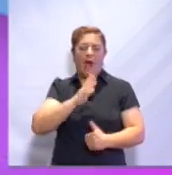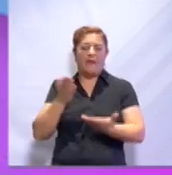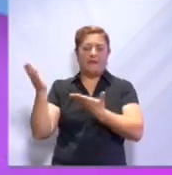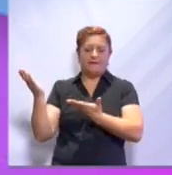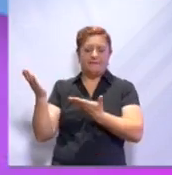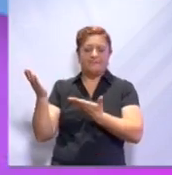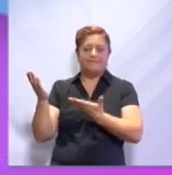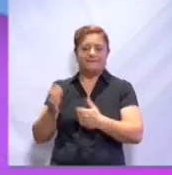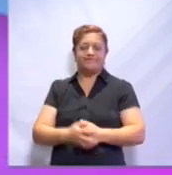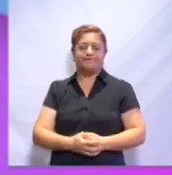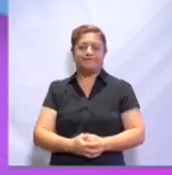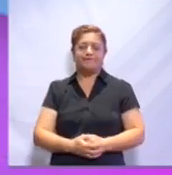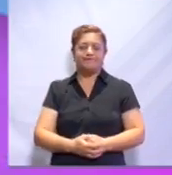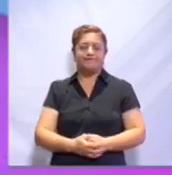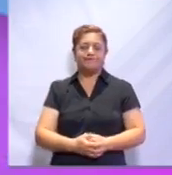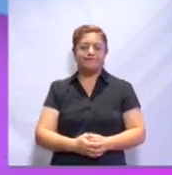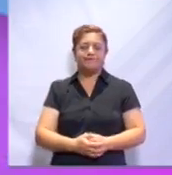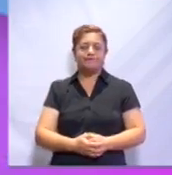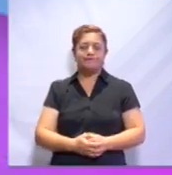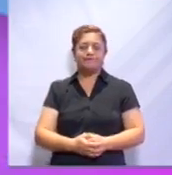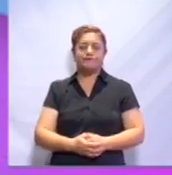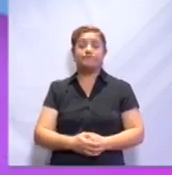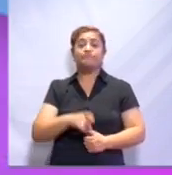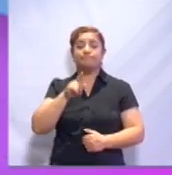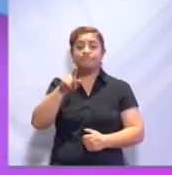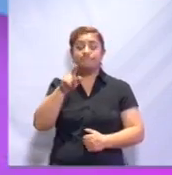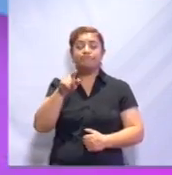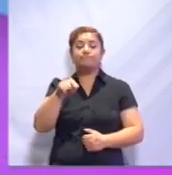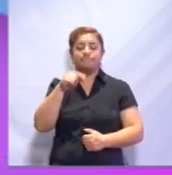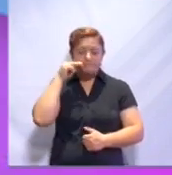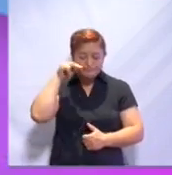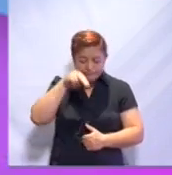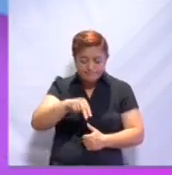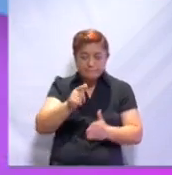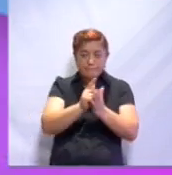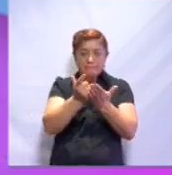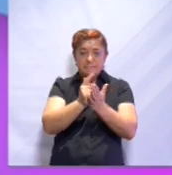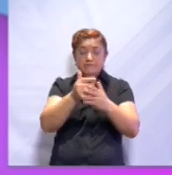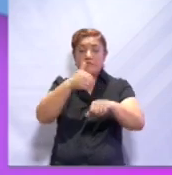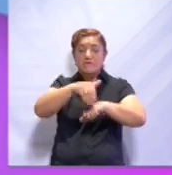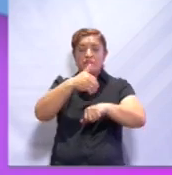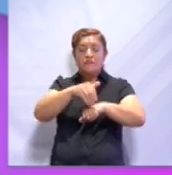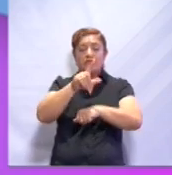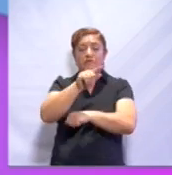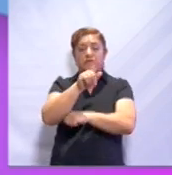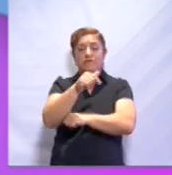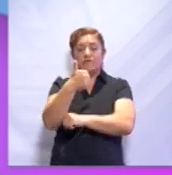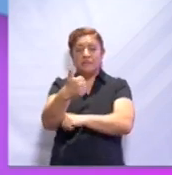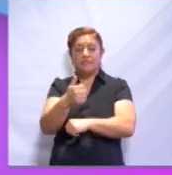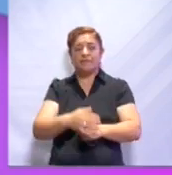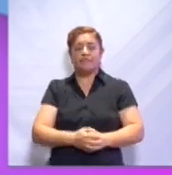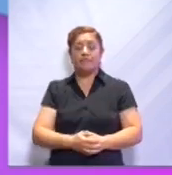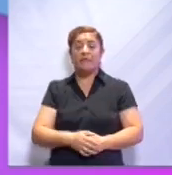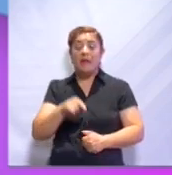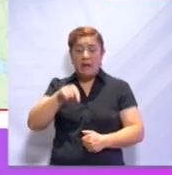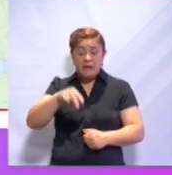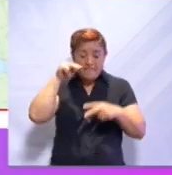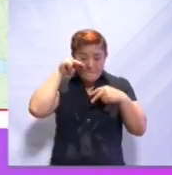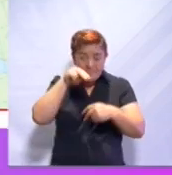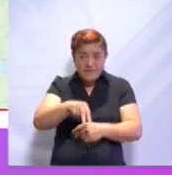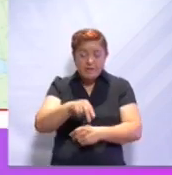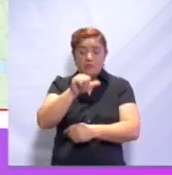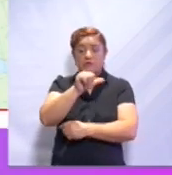a continuación, y de hecho puedes seguirme a través de tu libro de Atlas en la página 76. Ahí observaremos